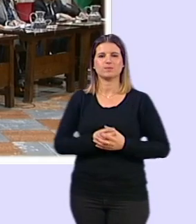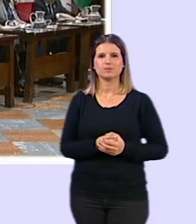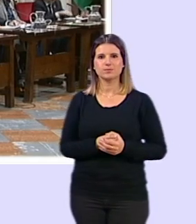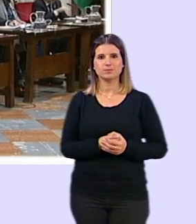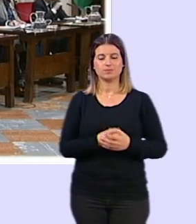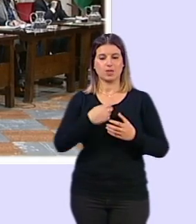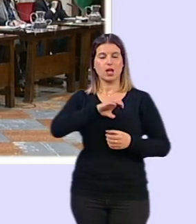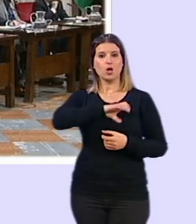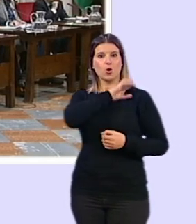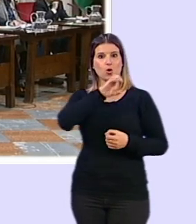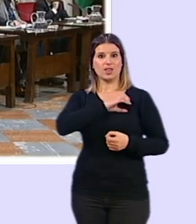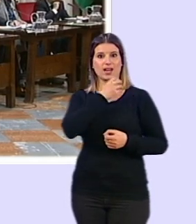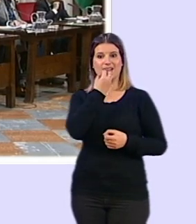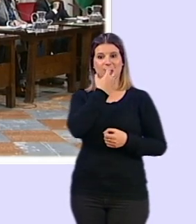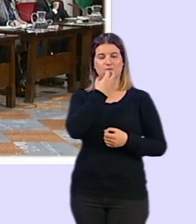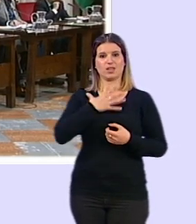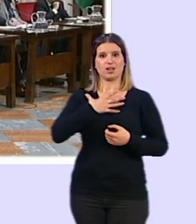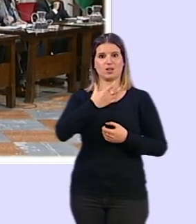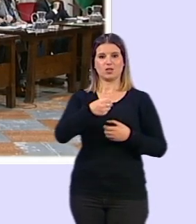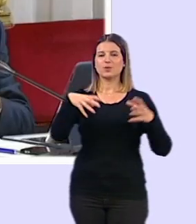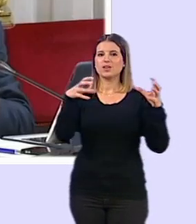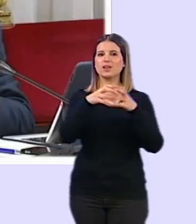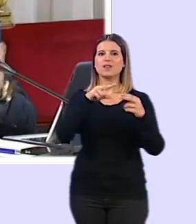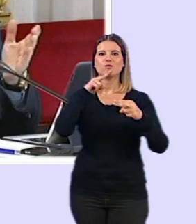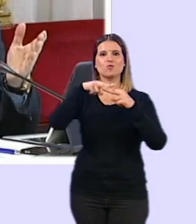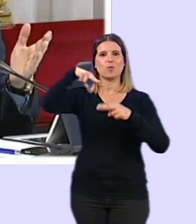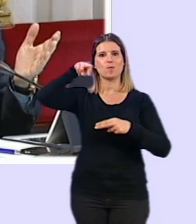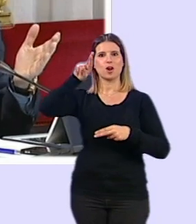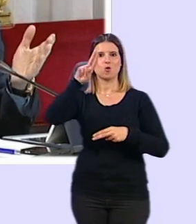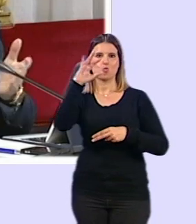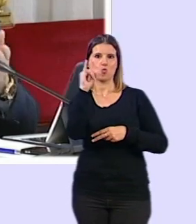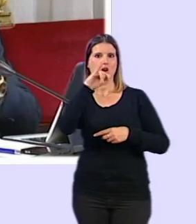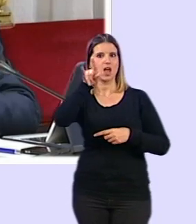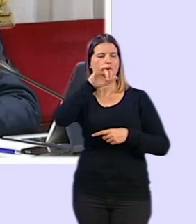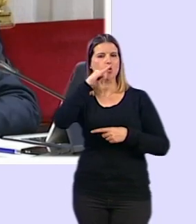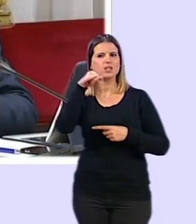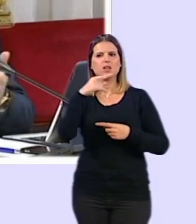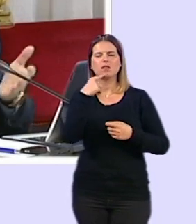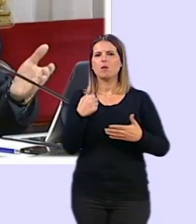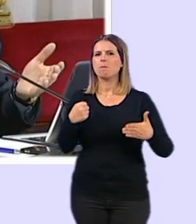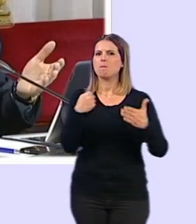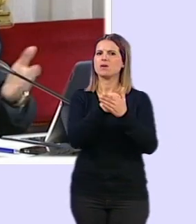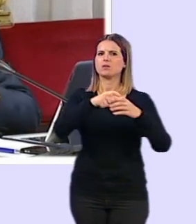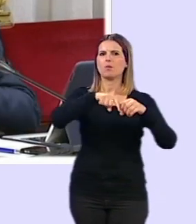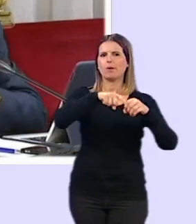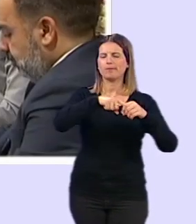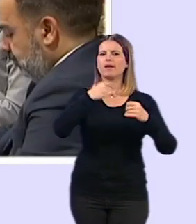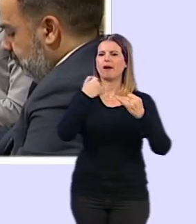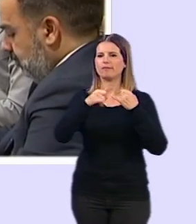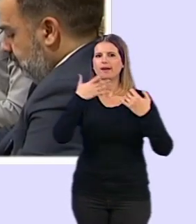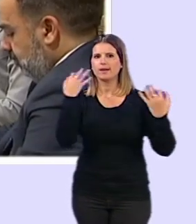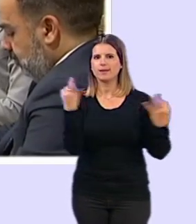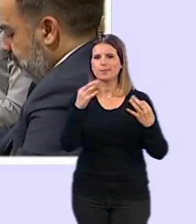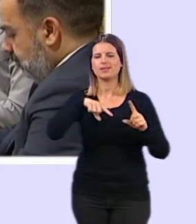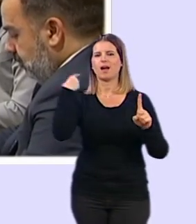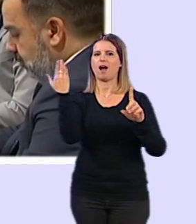La concejala socialista en el Ayuntamiento de Granada, Nuria Gutiérrez, ha afirmado que imponer un tope de personas está provocando que haya familias que se están